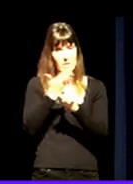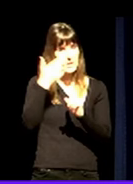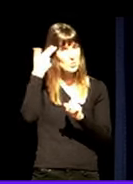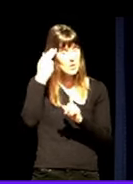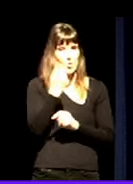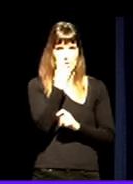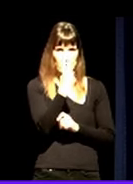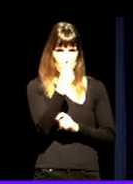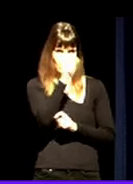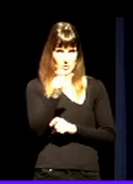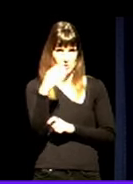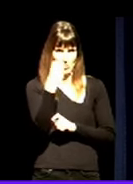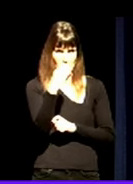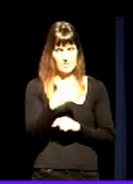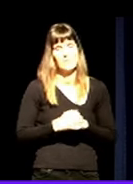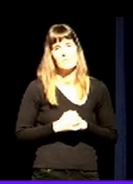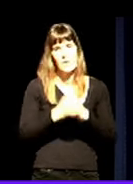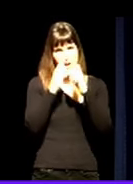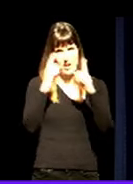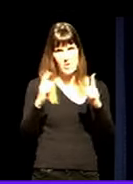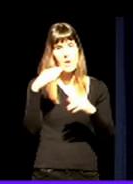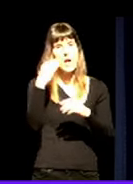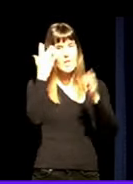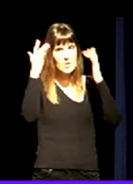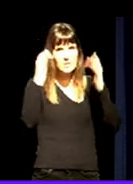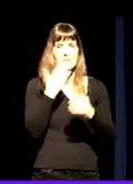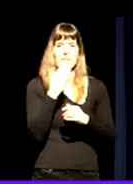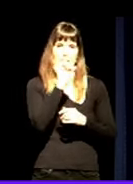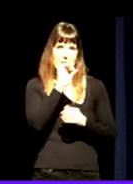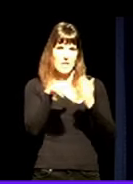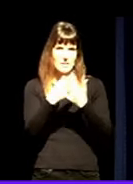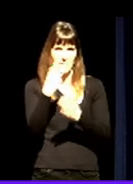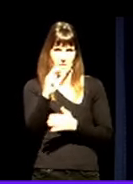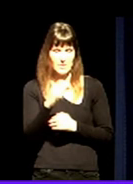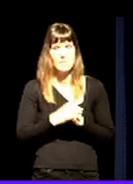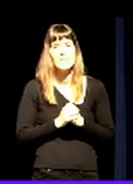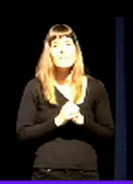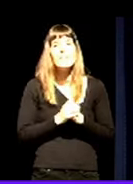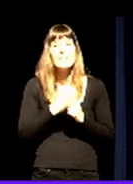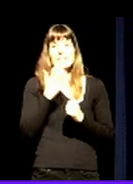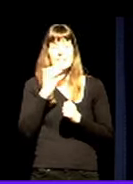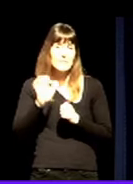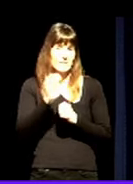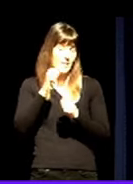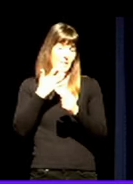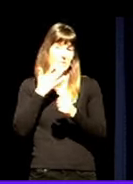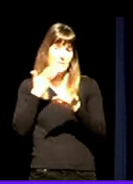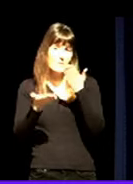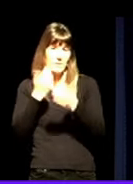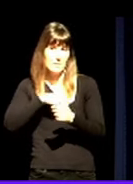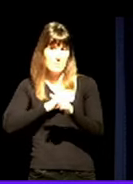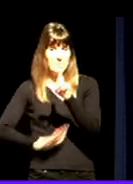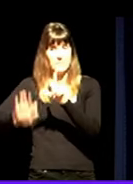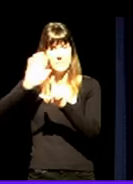fallecimientos en personas jóvenes, en personas adolescentes de 15 a 20 años. Menor que la del Estado, bastante menor